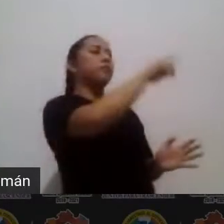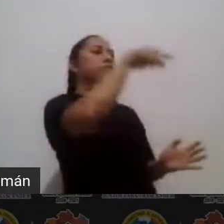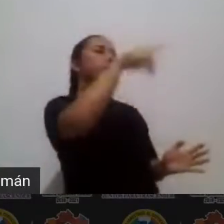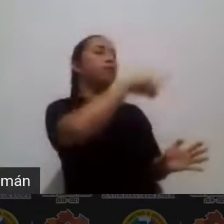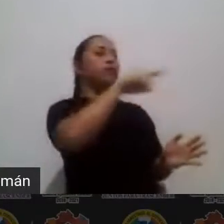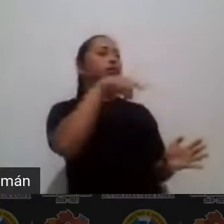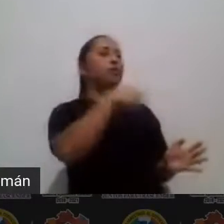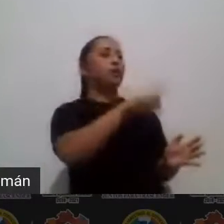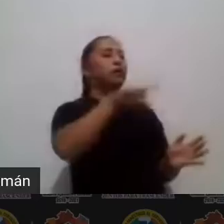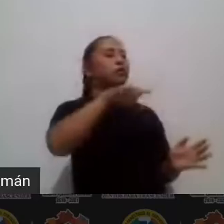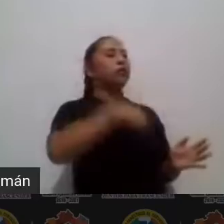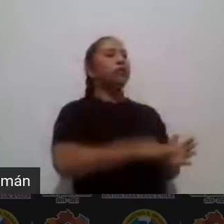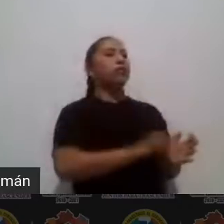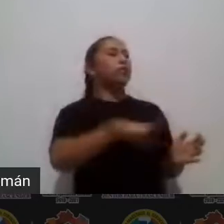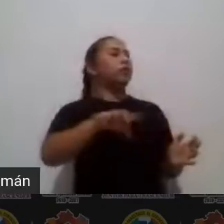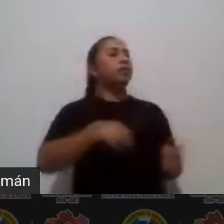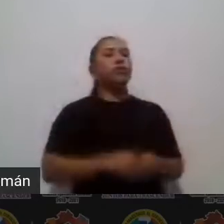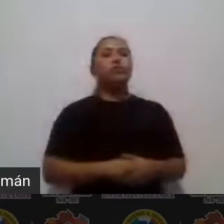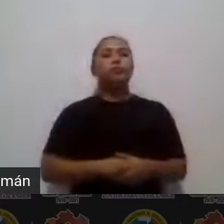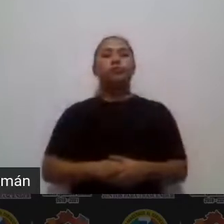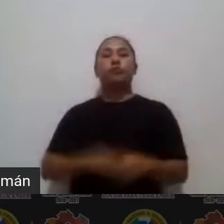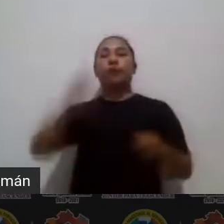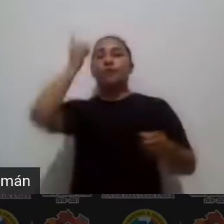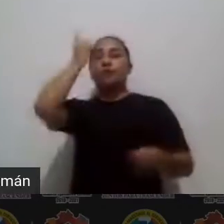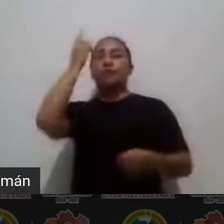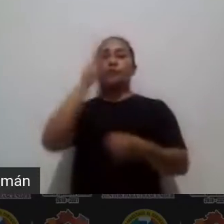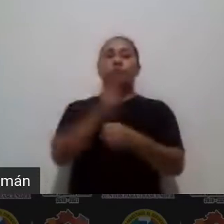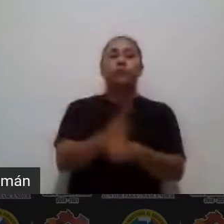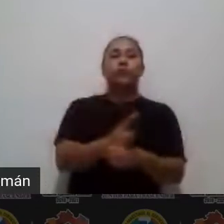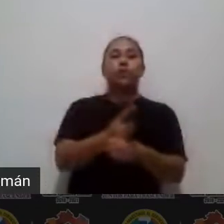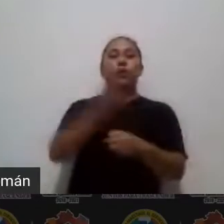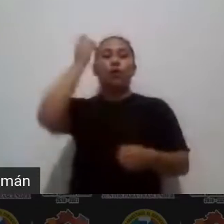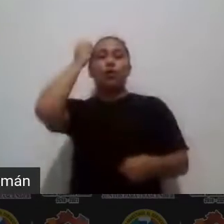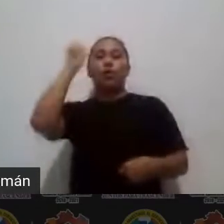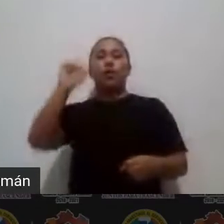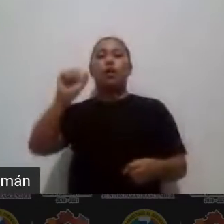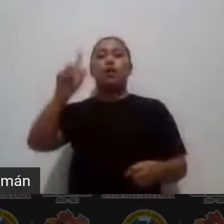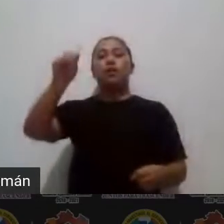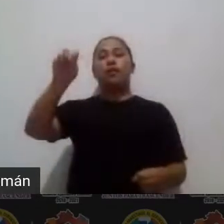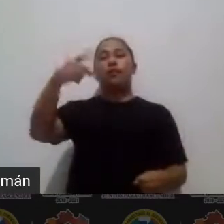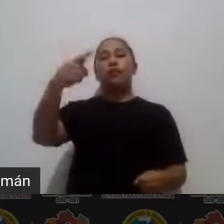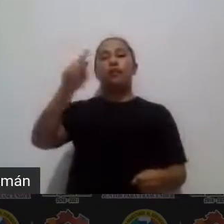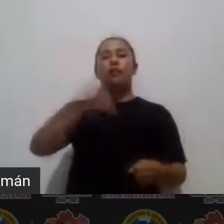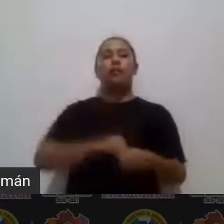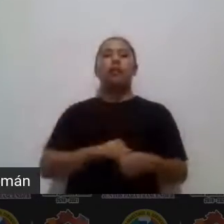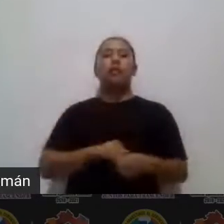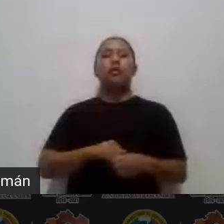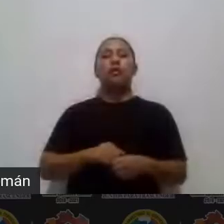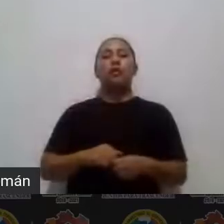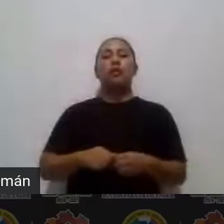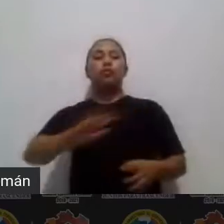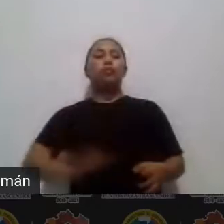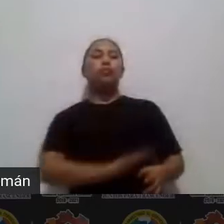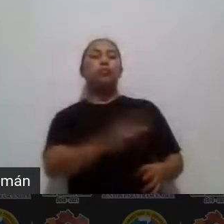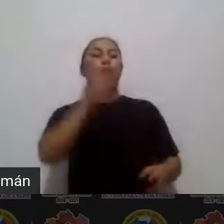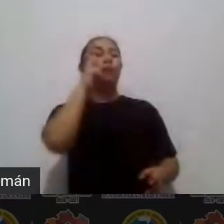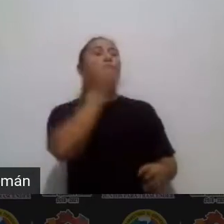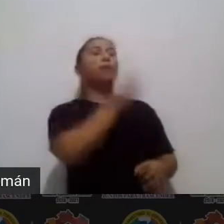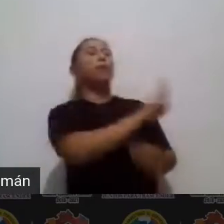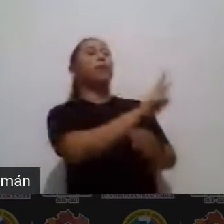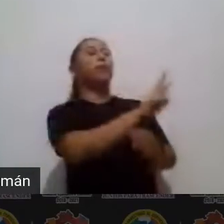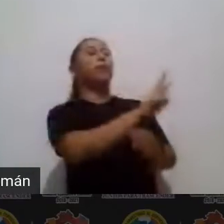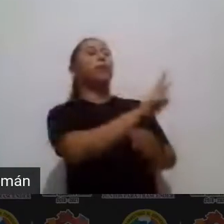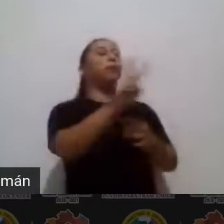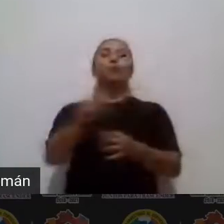para mi atp para mi coordinador académico ok enseguida ok en un ave en un